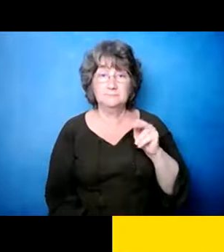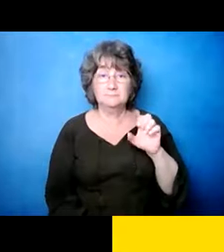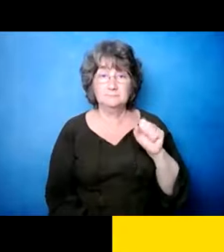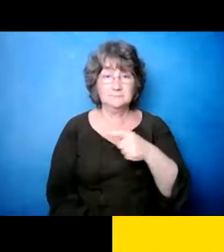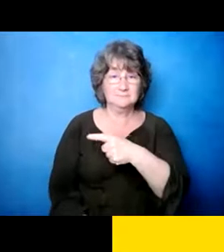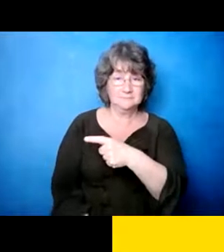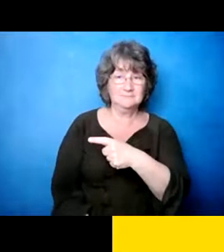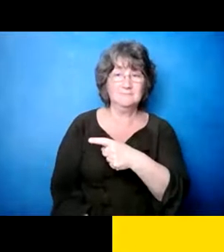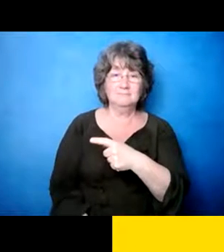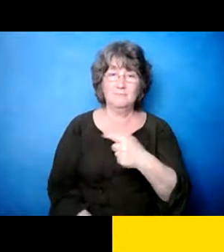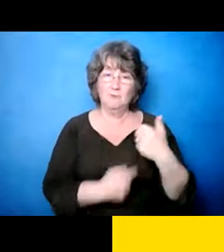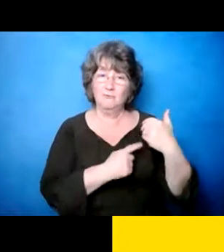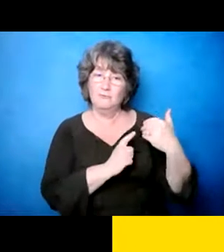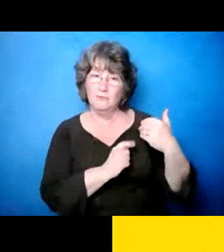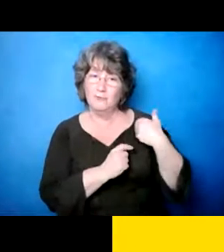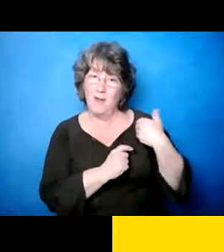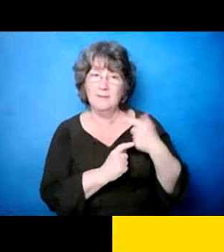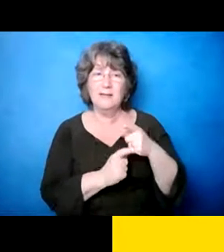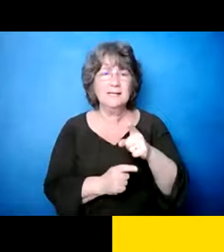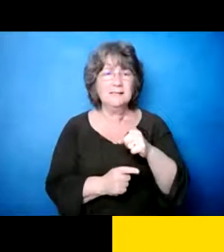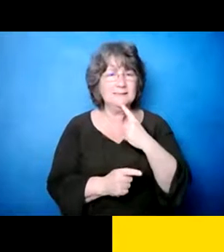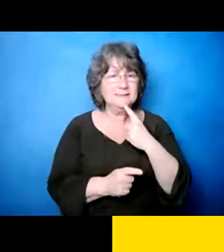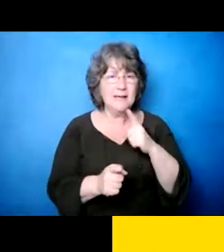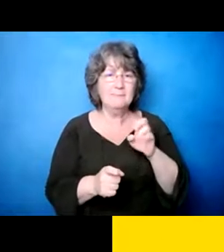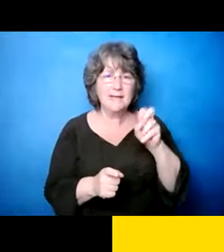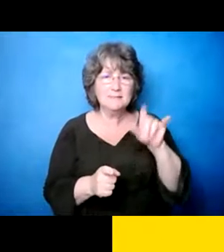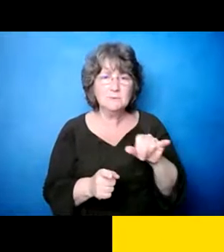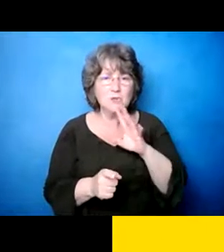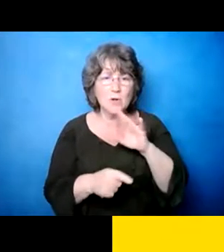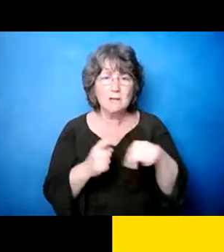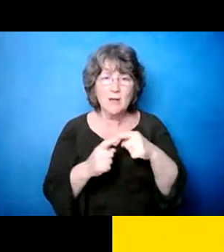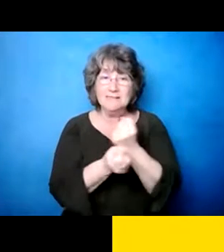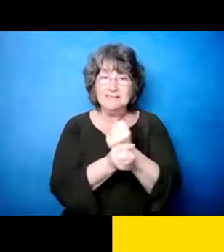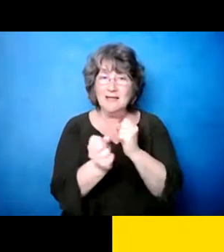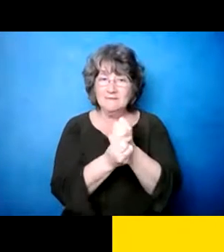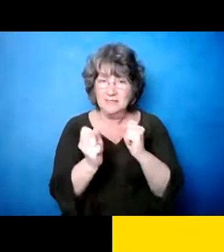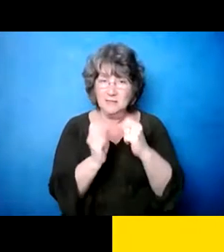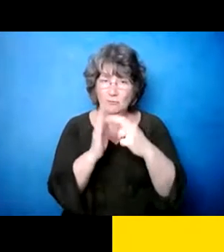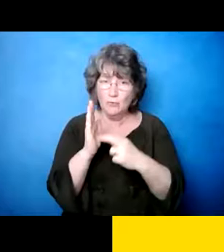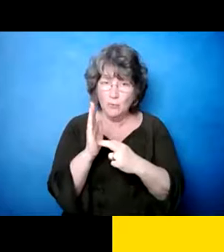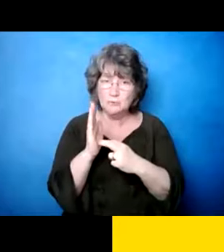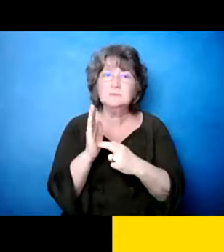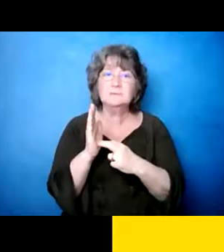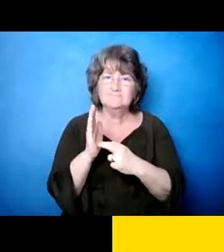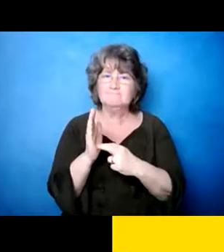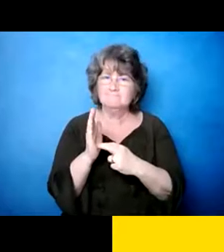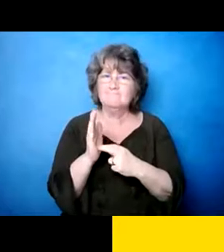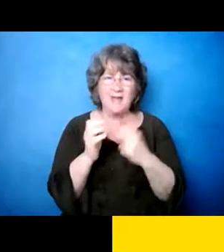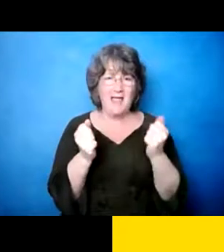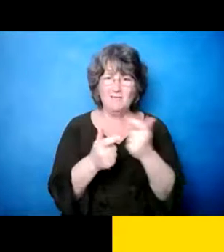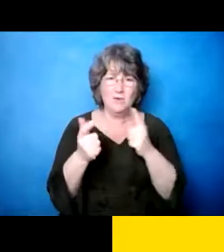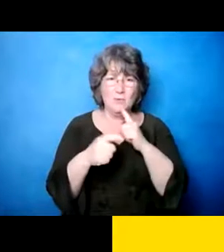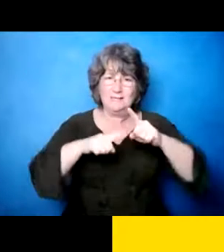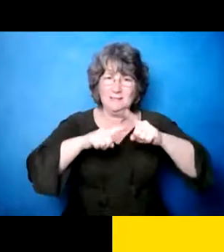de como Bessy mencionó que los protocolos de seguridad son contugentes en, en estas cosas.